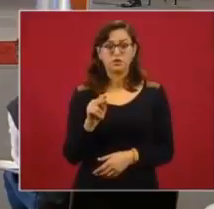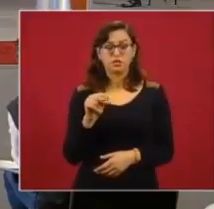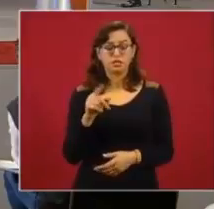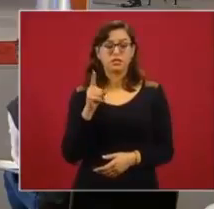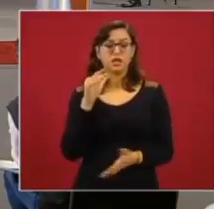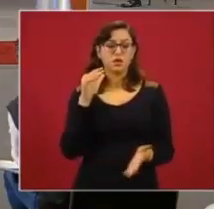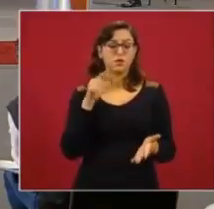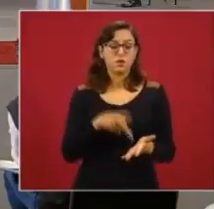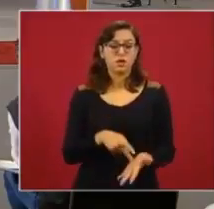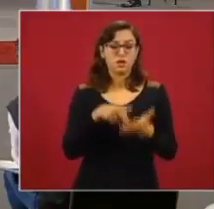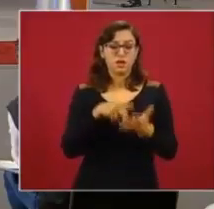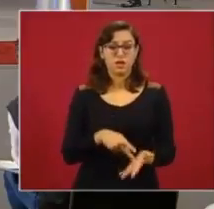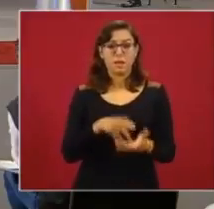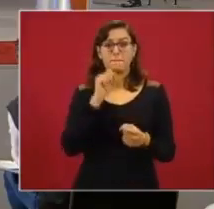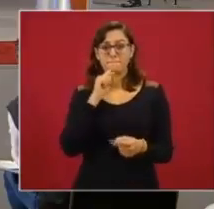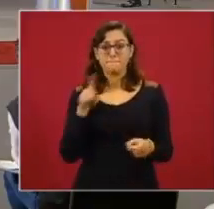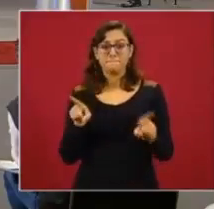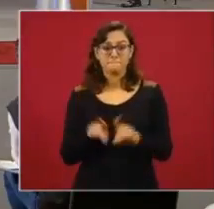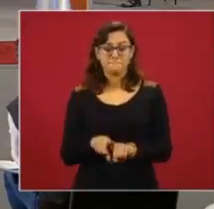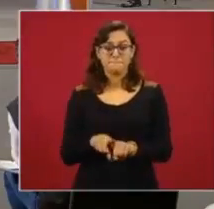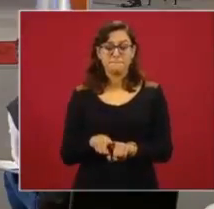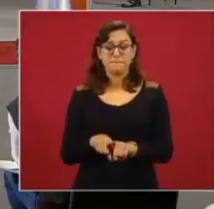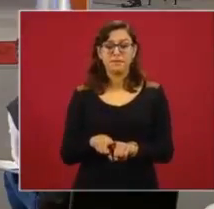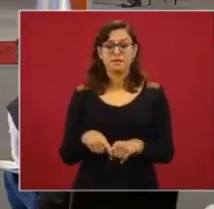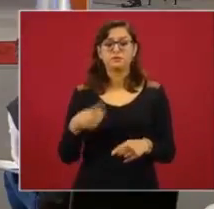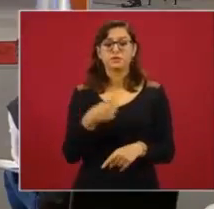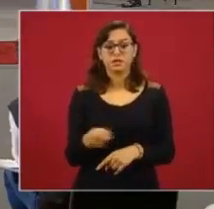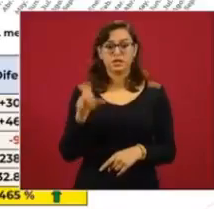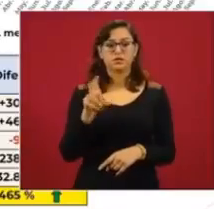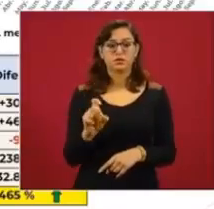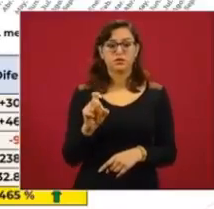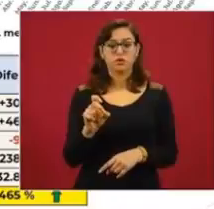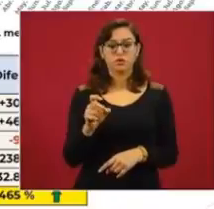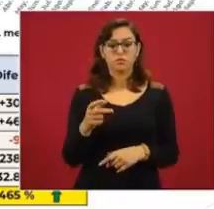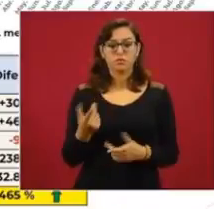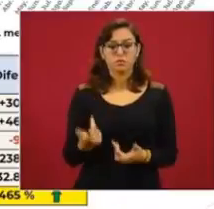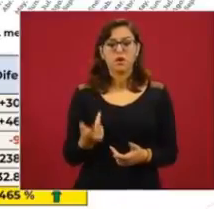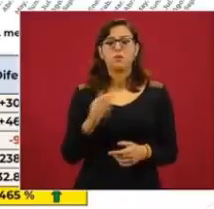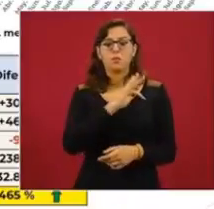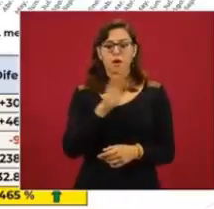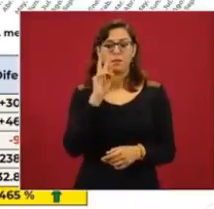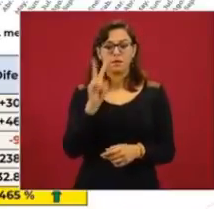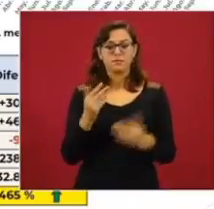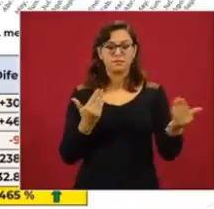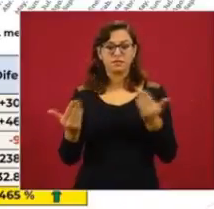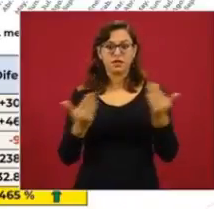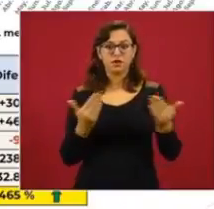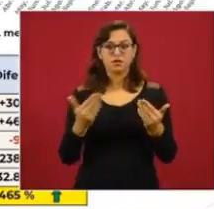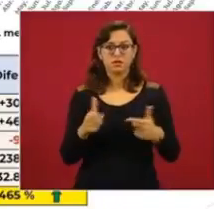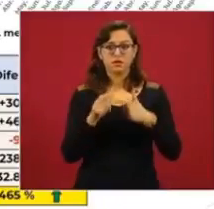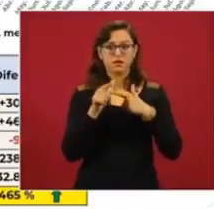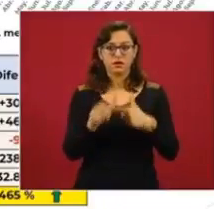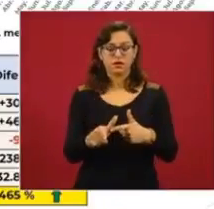Lo que va del 2020 en el mismo periodo, 185.392. Tenemos una diferencia de un 30%